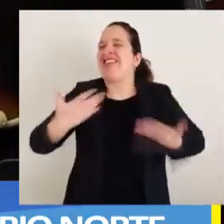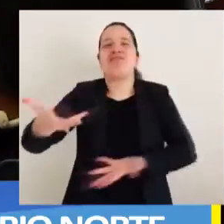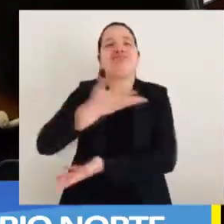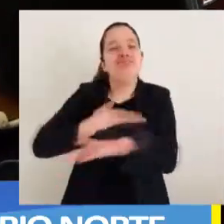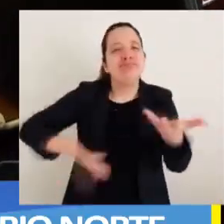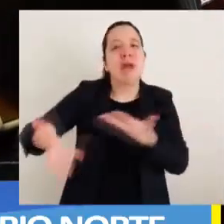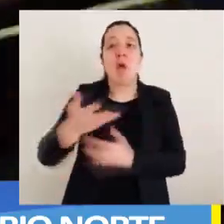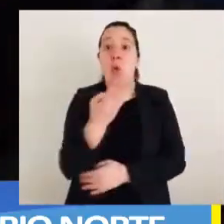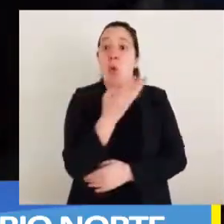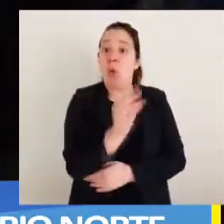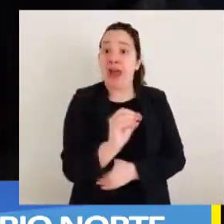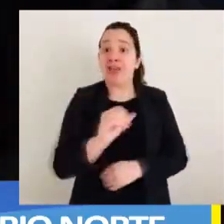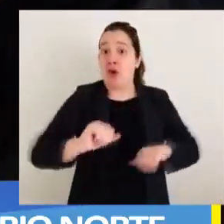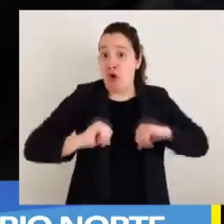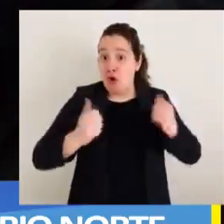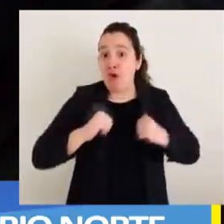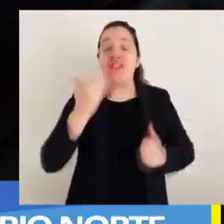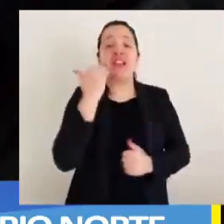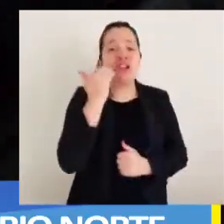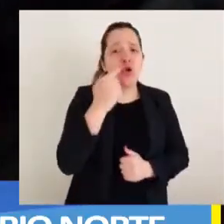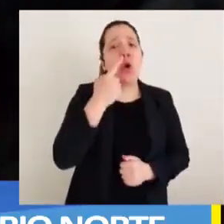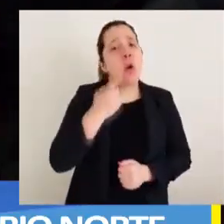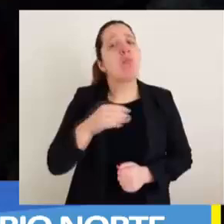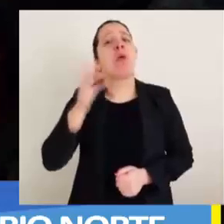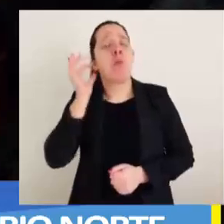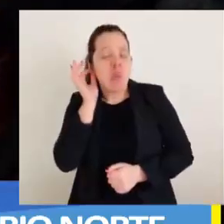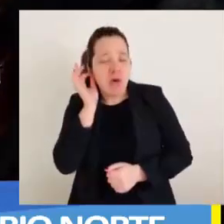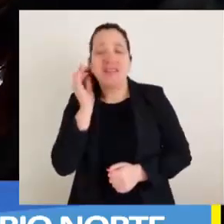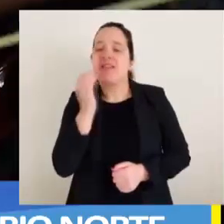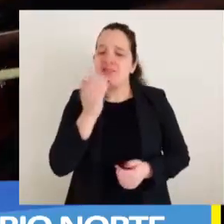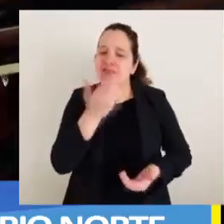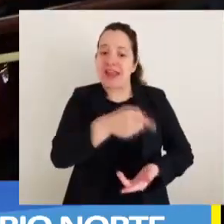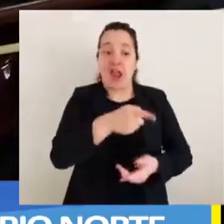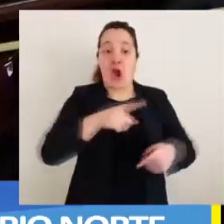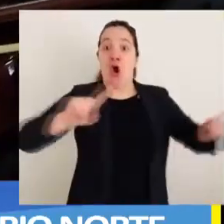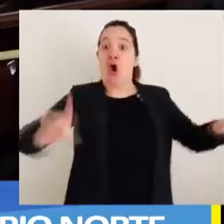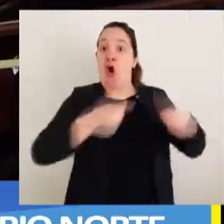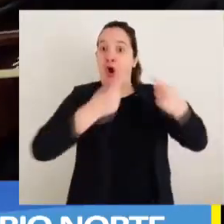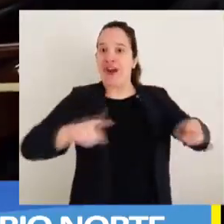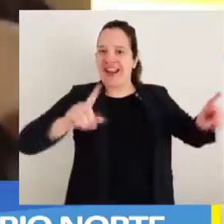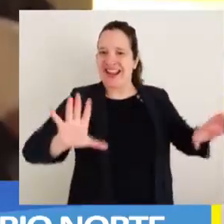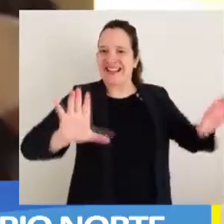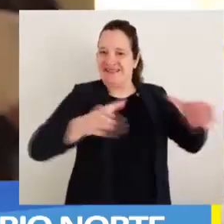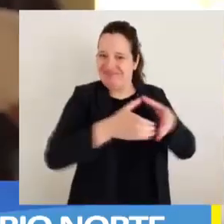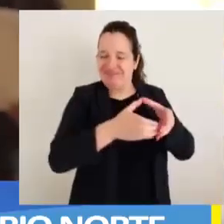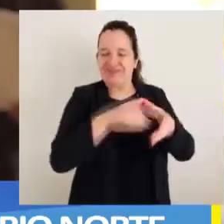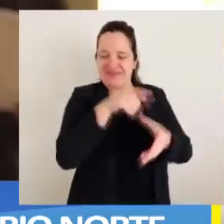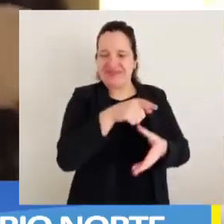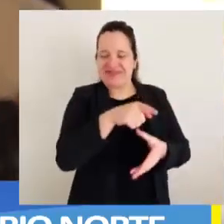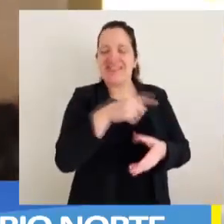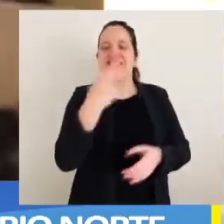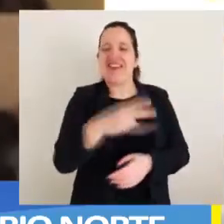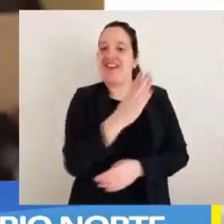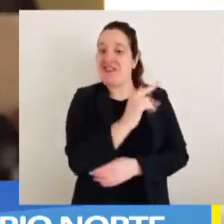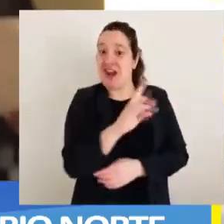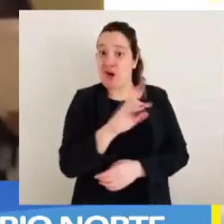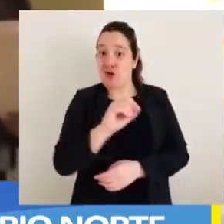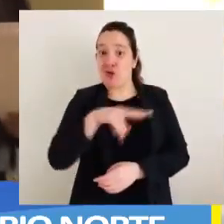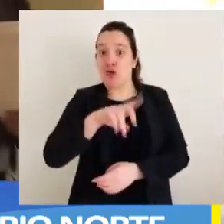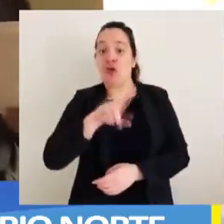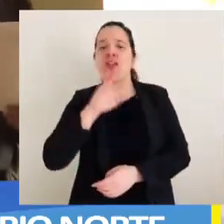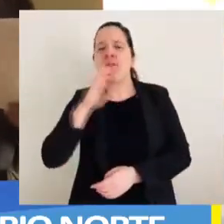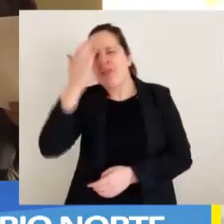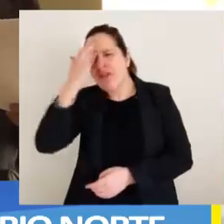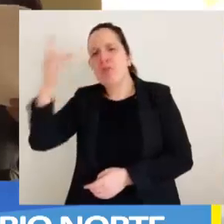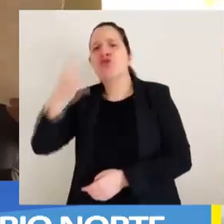especial entre más de 40 niños, niñas y jóvenes de la Orquesta Infanto-Juvenil de Barrio Norte y el reconocido